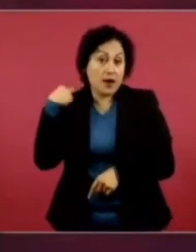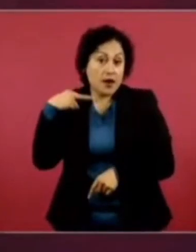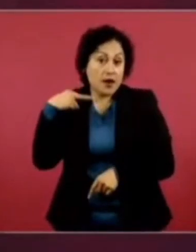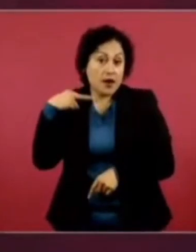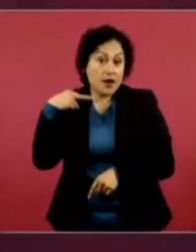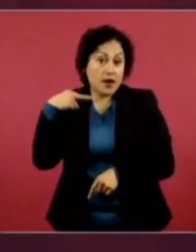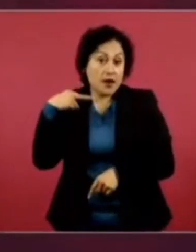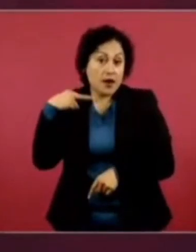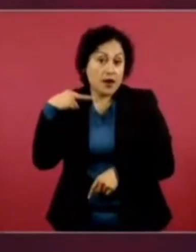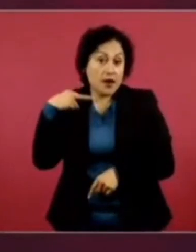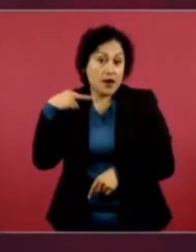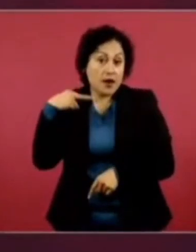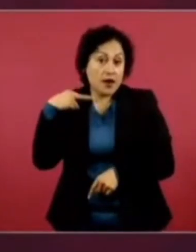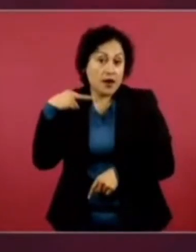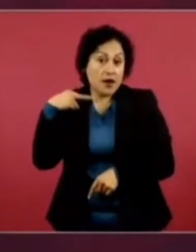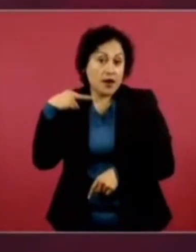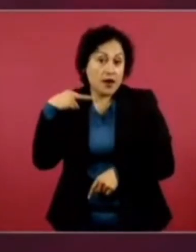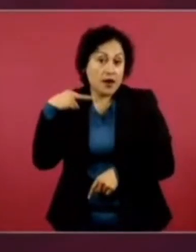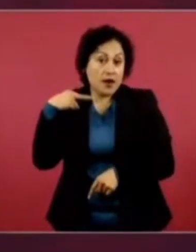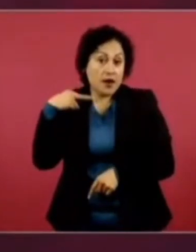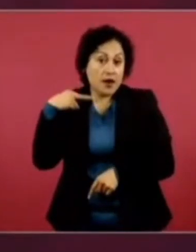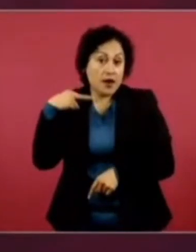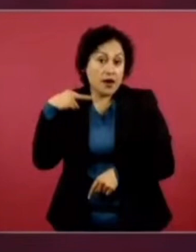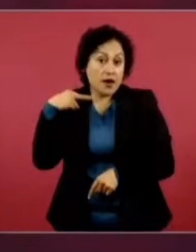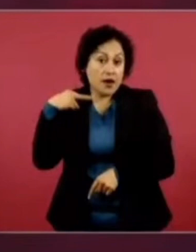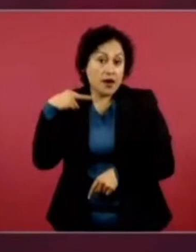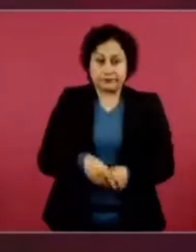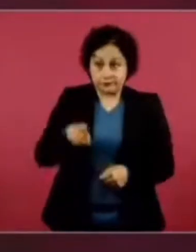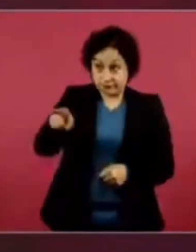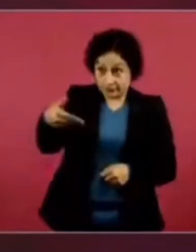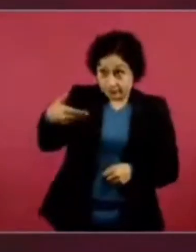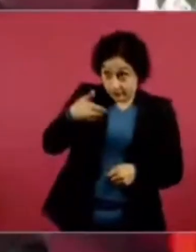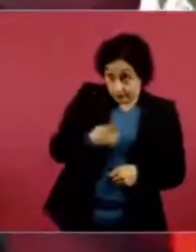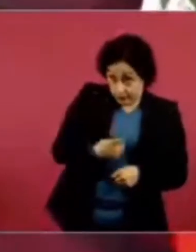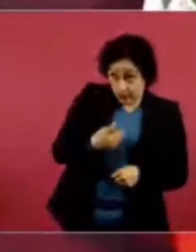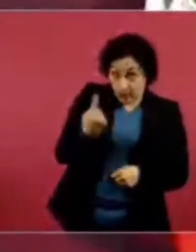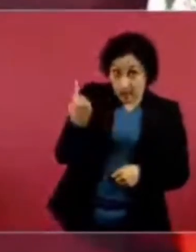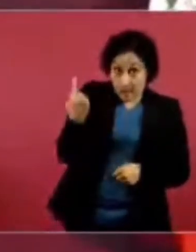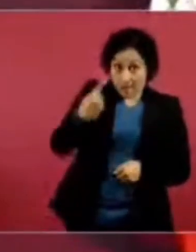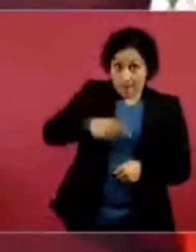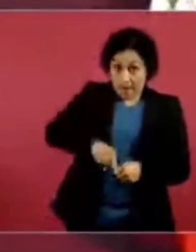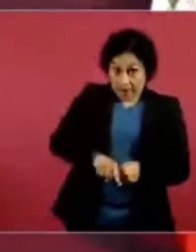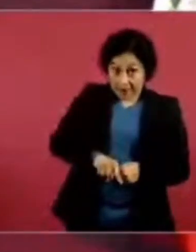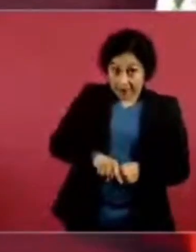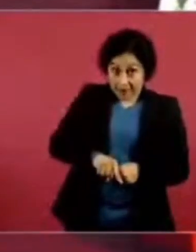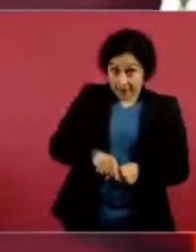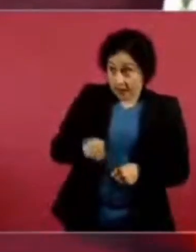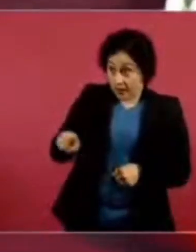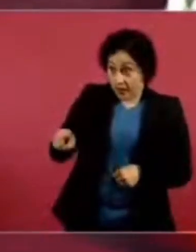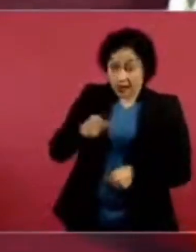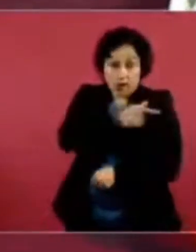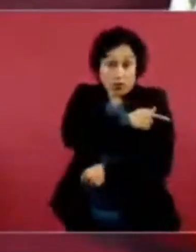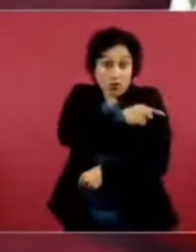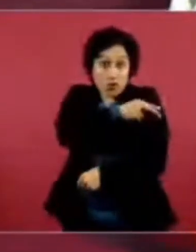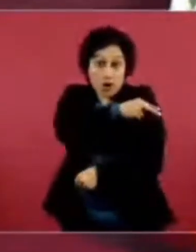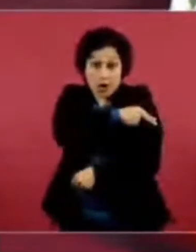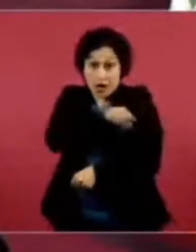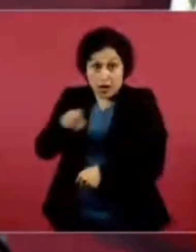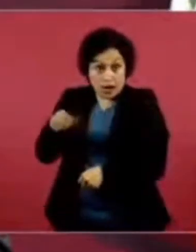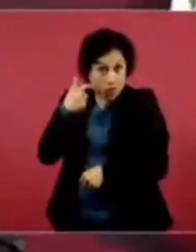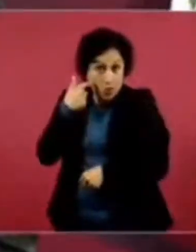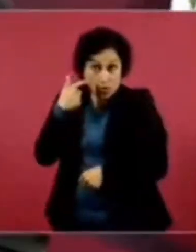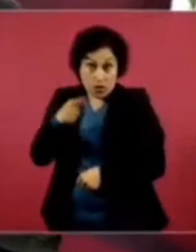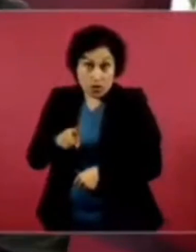Y si no, se ejecuta la orden, destituyen al de la Guardia